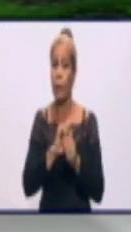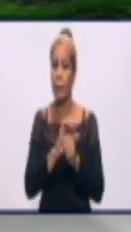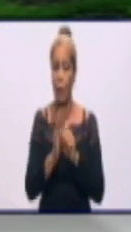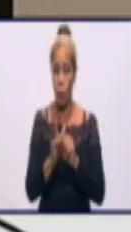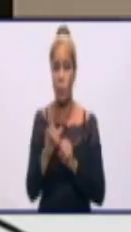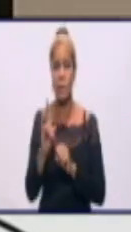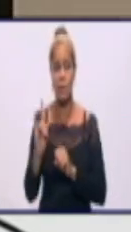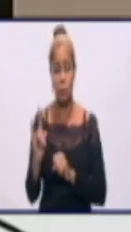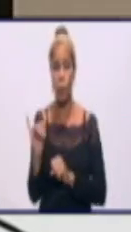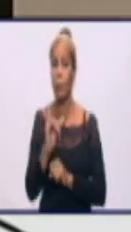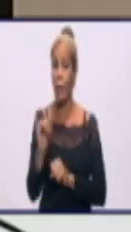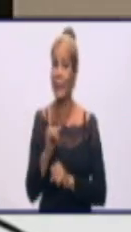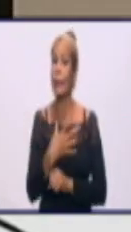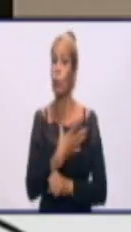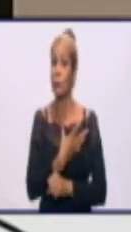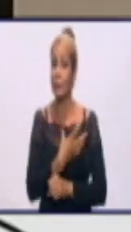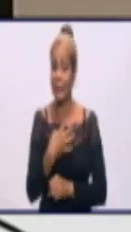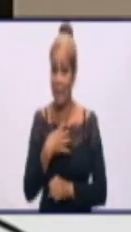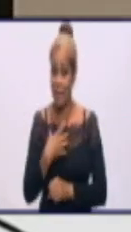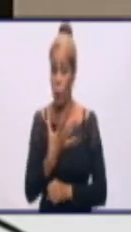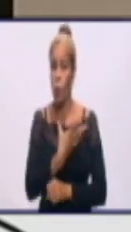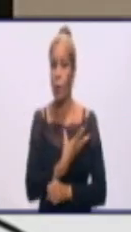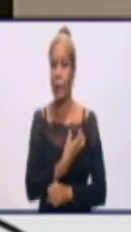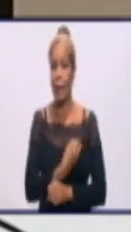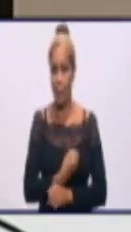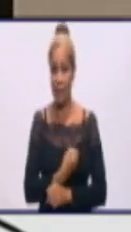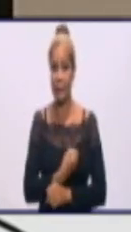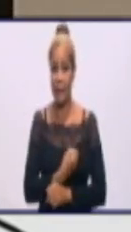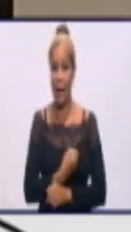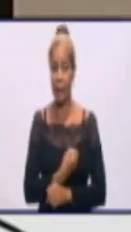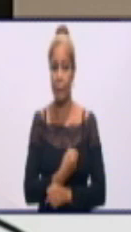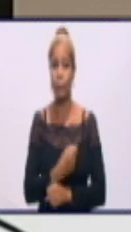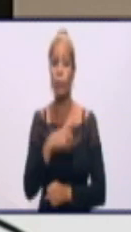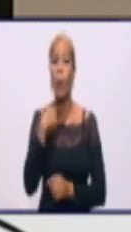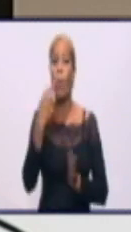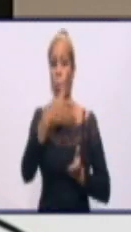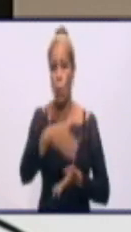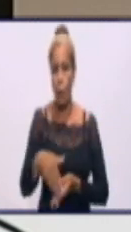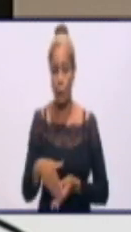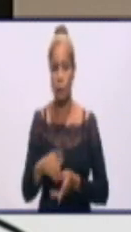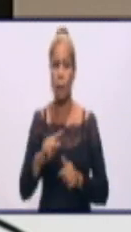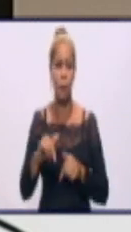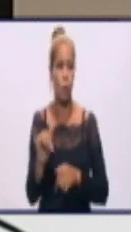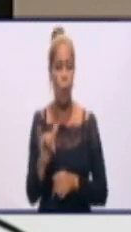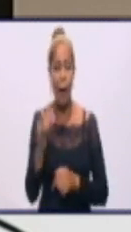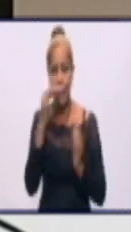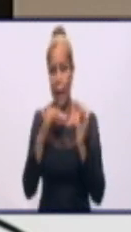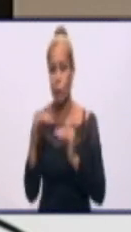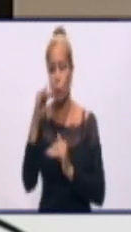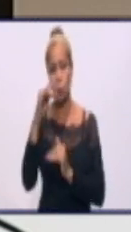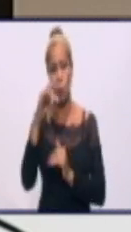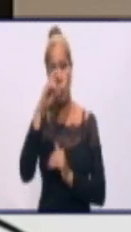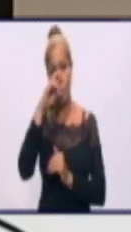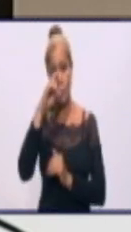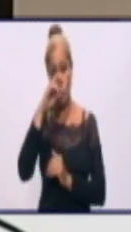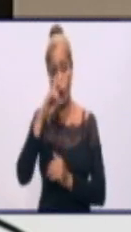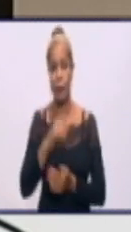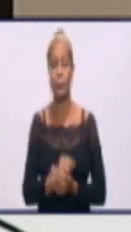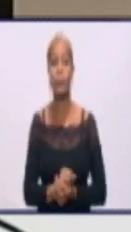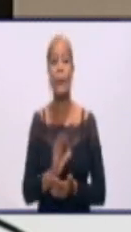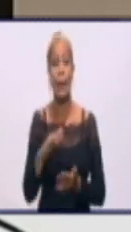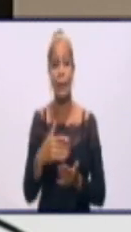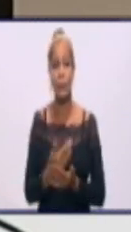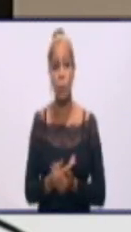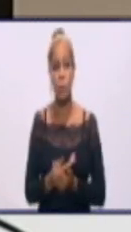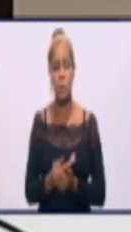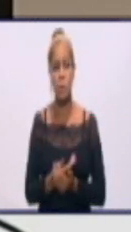fallecidos han sido pacientes de mayores, ya pacientes de adultos mayores de la tercera edad, han sido